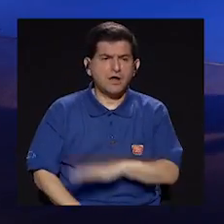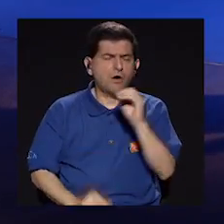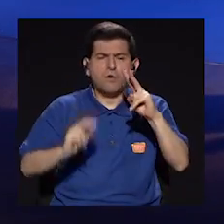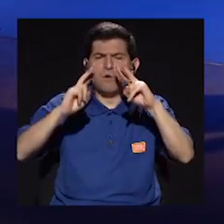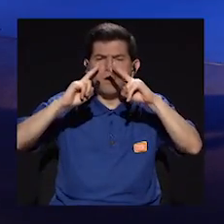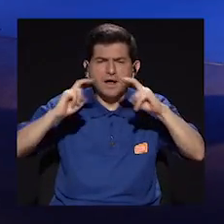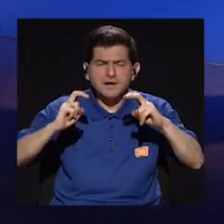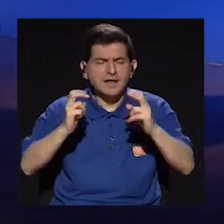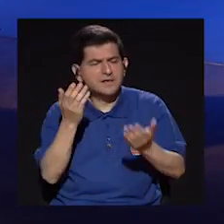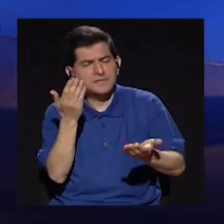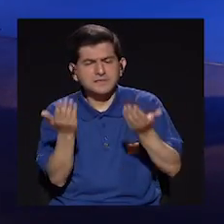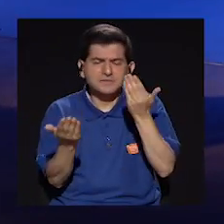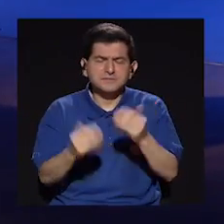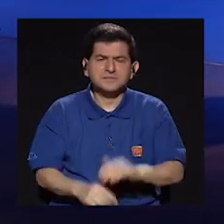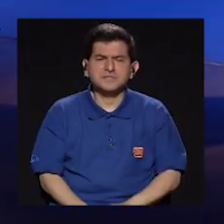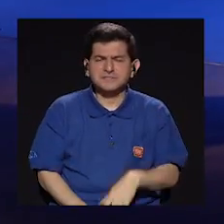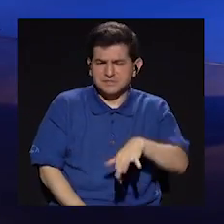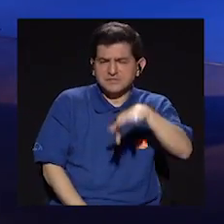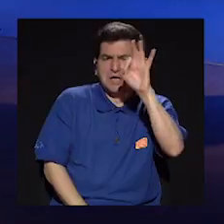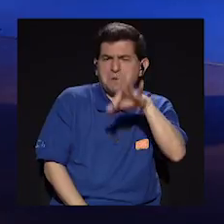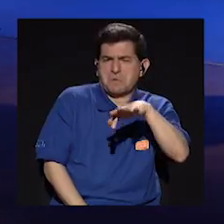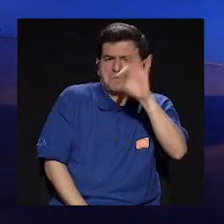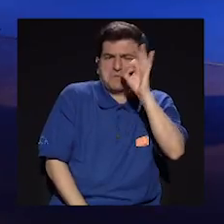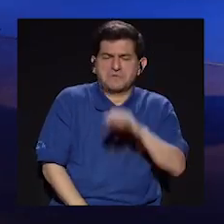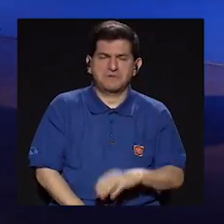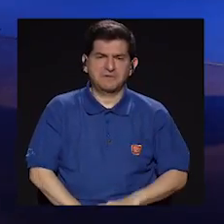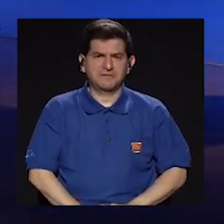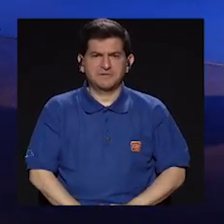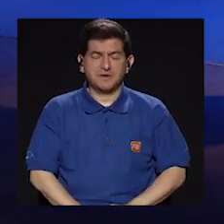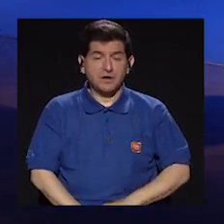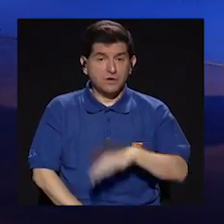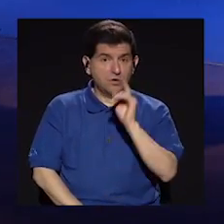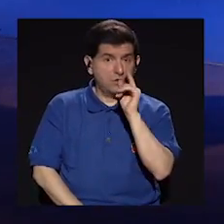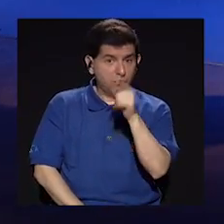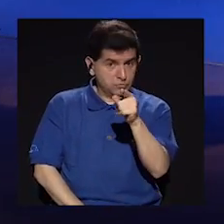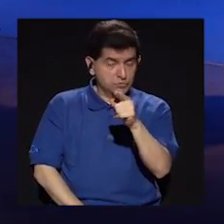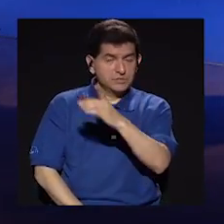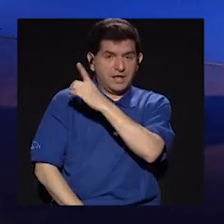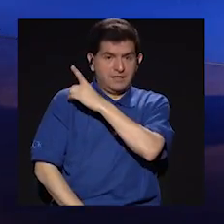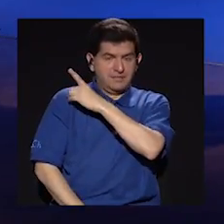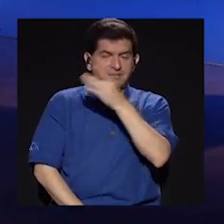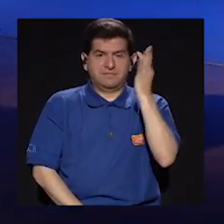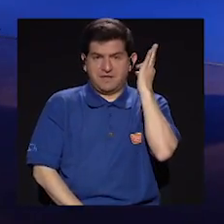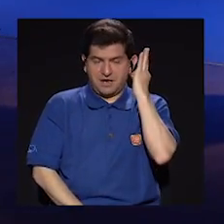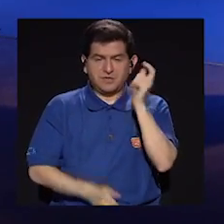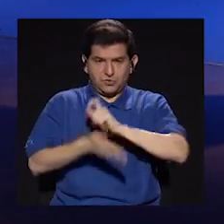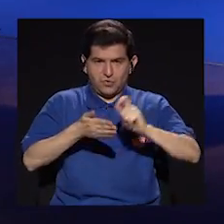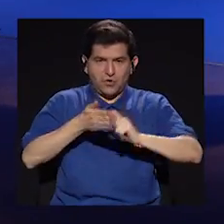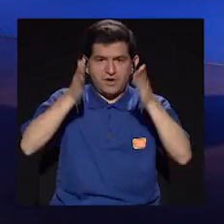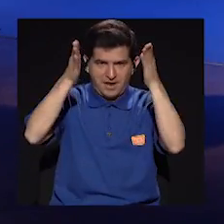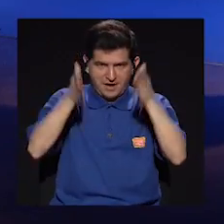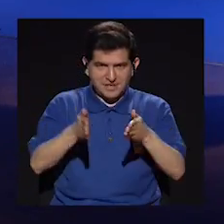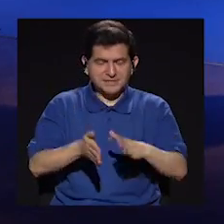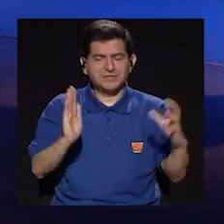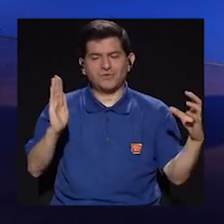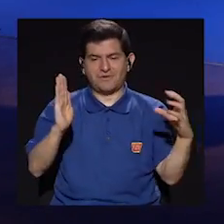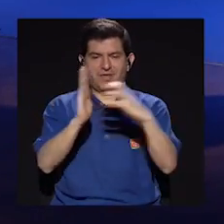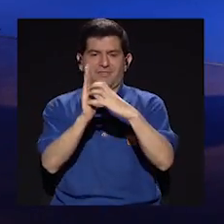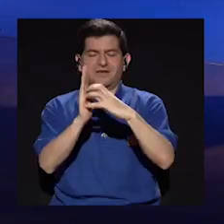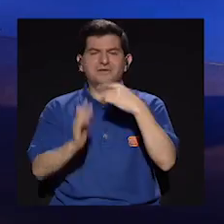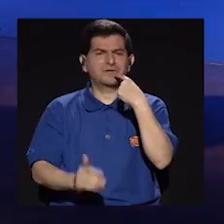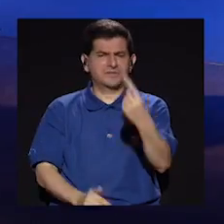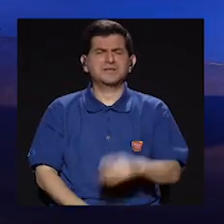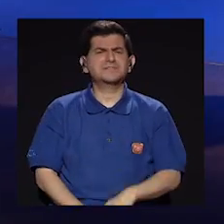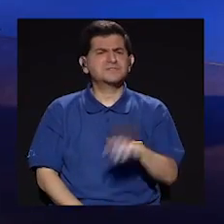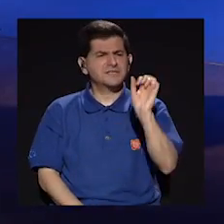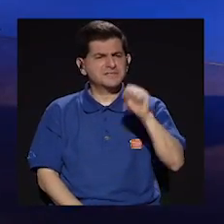o una analogía o encuentra una metáfora y vos, como directora y escritora del